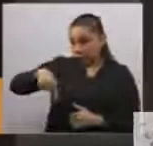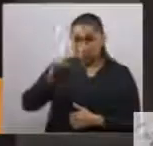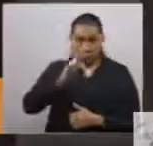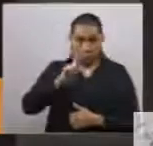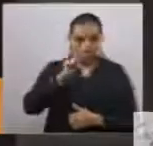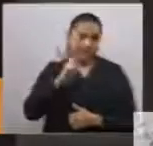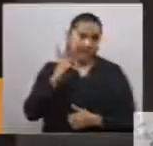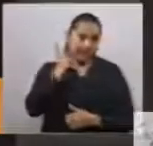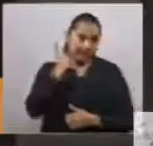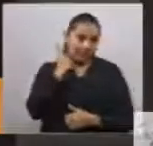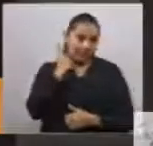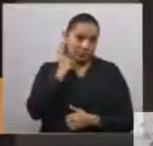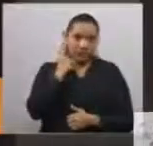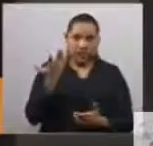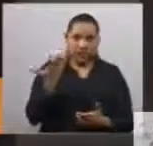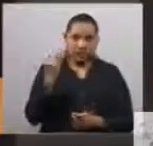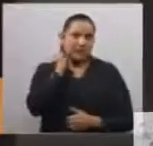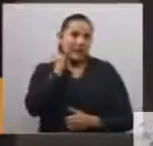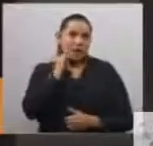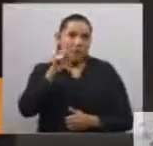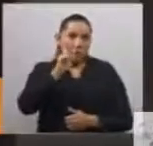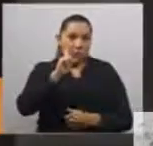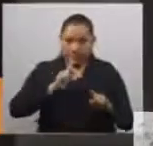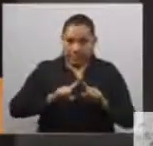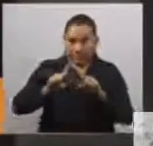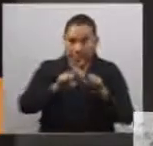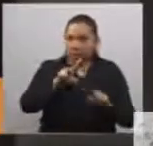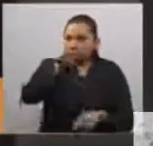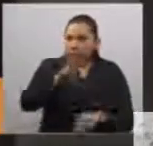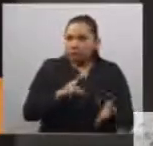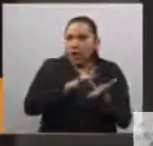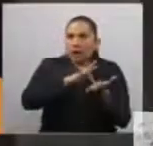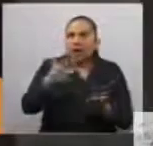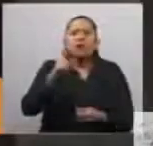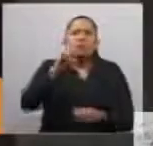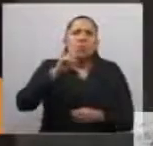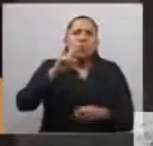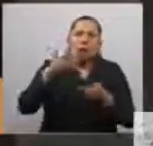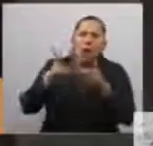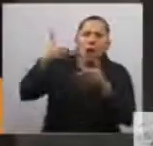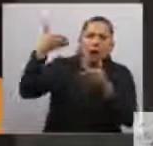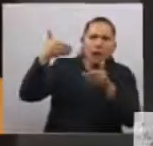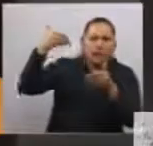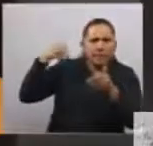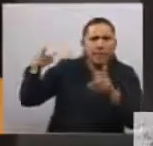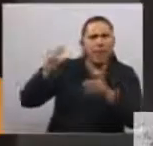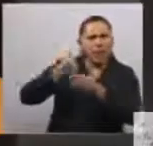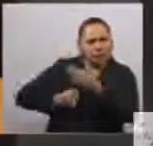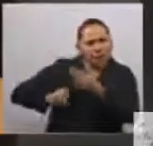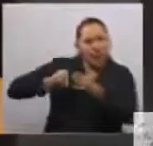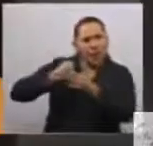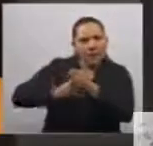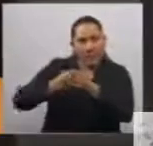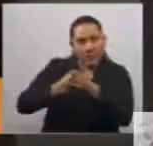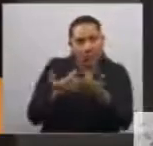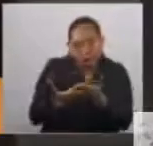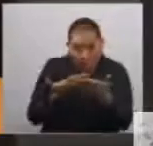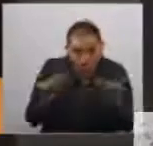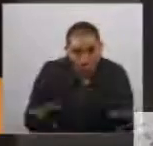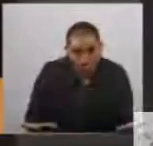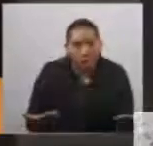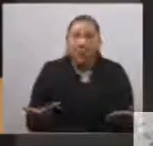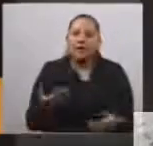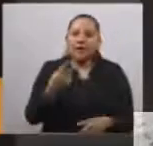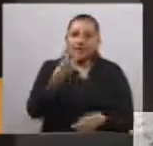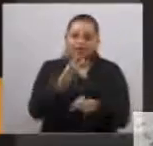debemos a la lucha que muchas mujeres dieron antes que nosotras y es nuestra oportunidad que en este segundo año de la legislatura